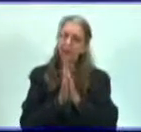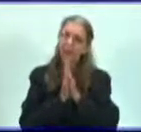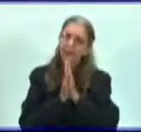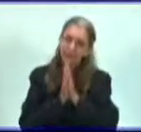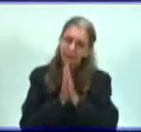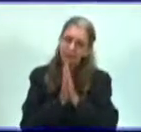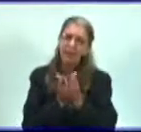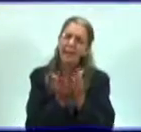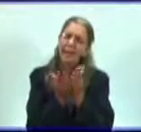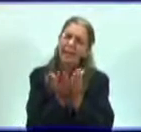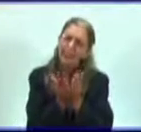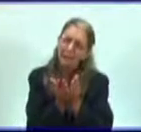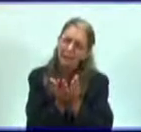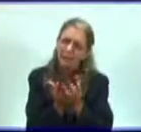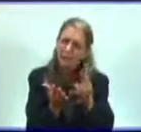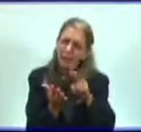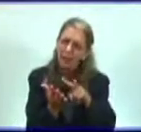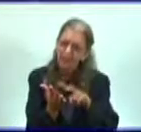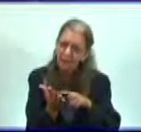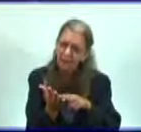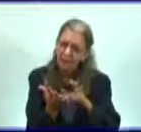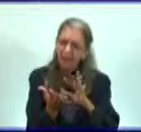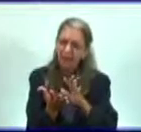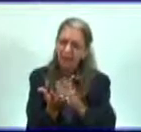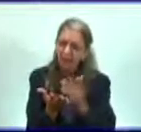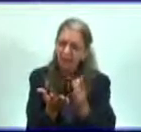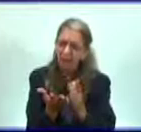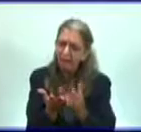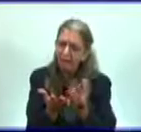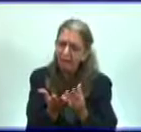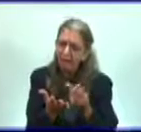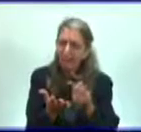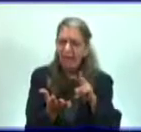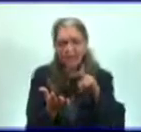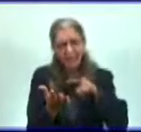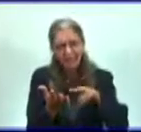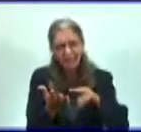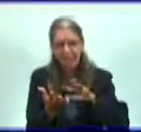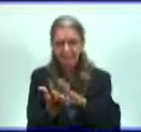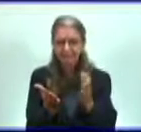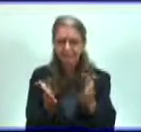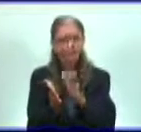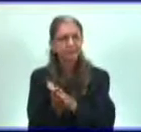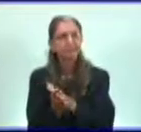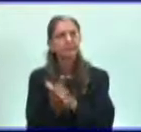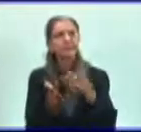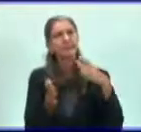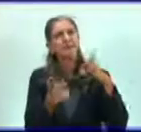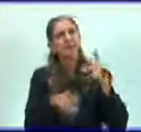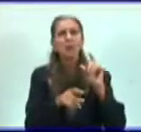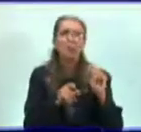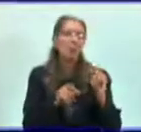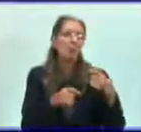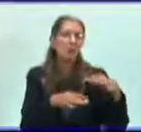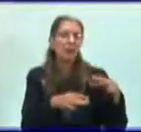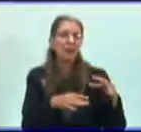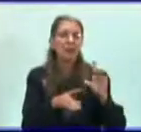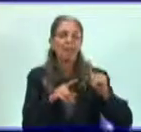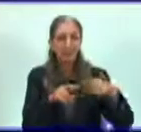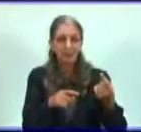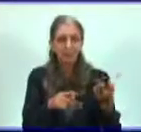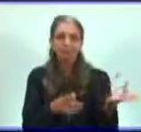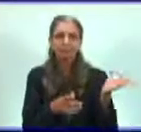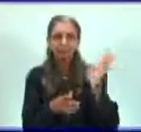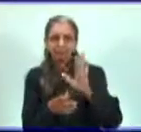que dediquen un tiempo a el estudio. Y juntos vamos a lograr vencer